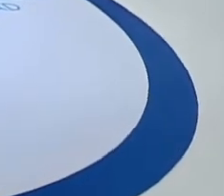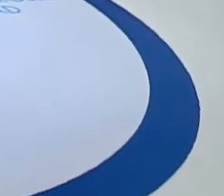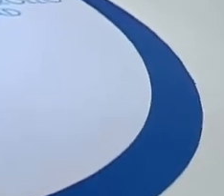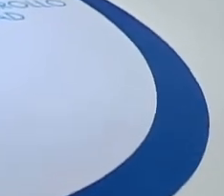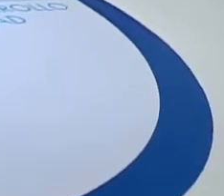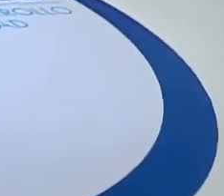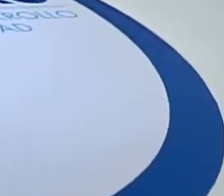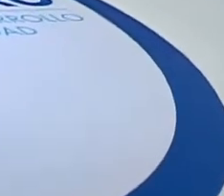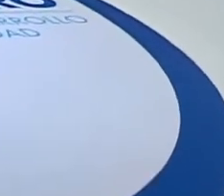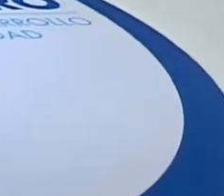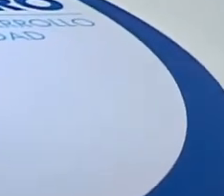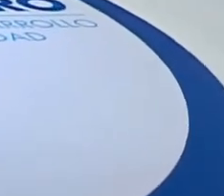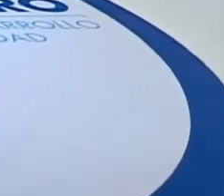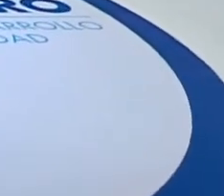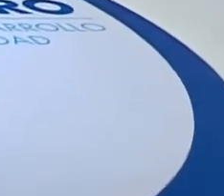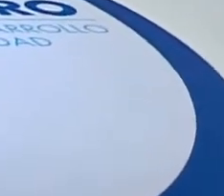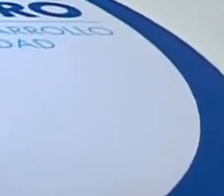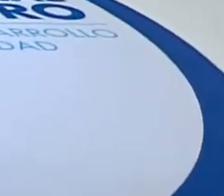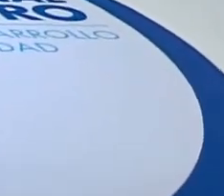Muchas gracias. De nuevo.